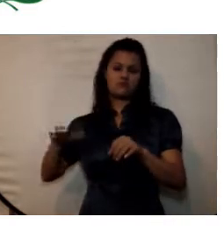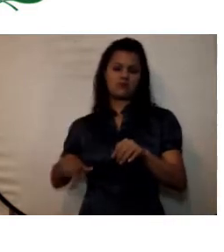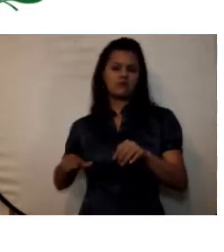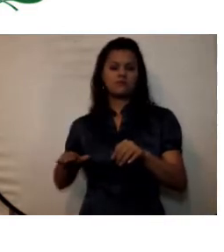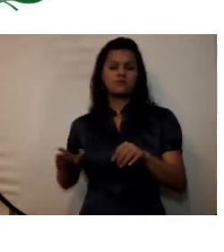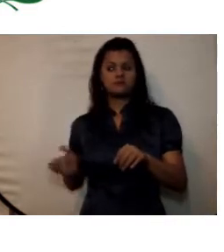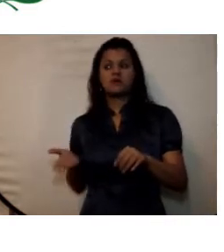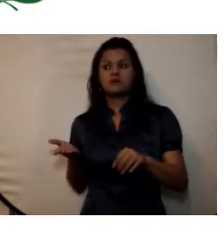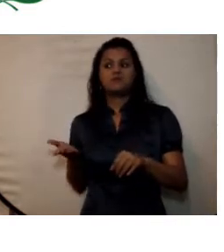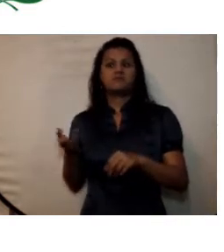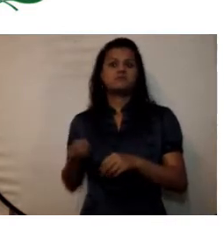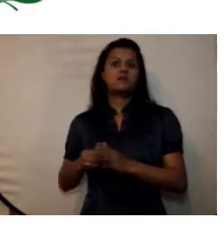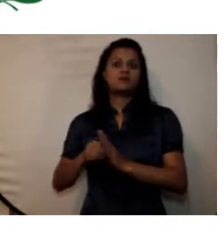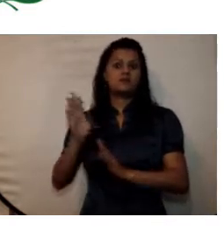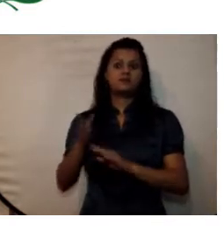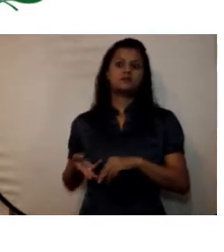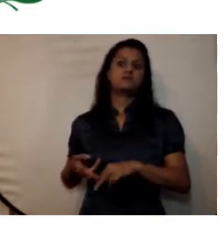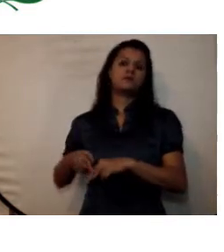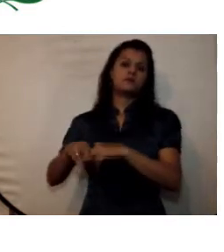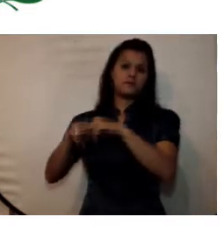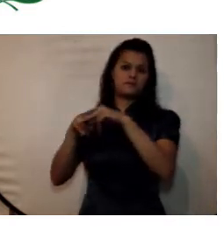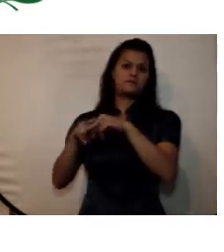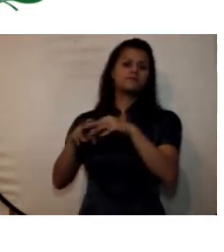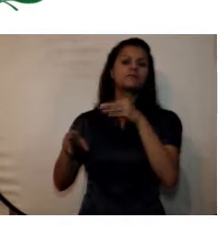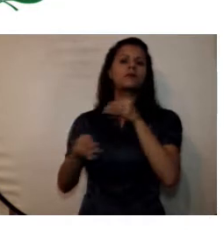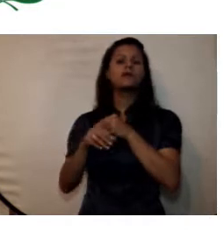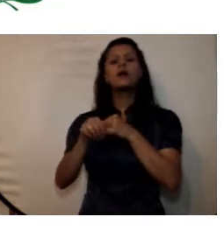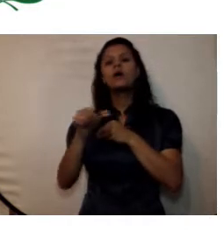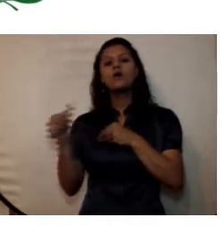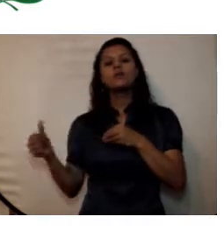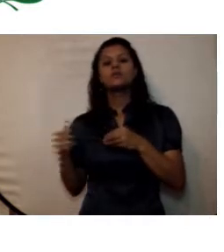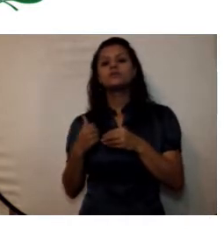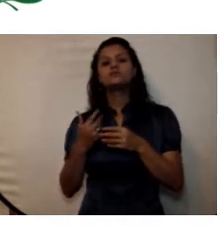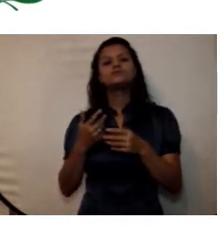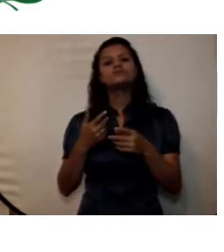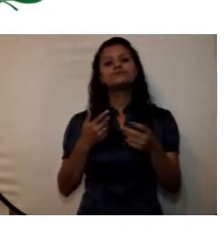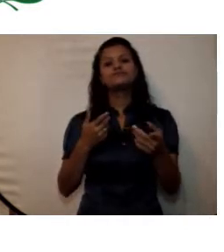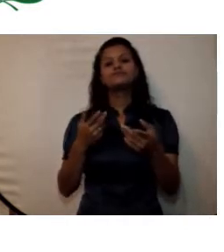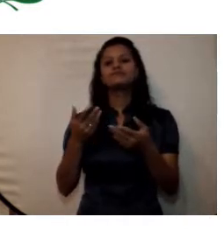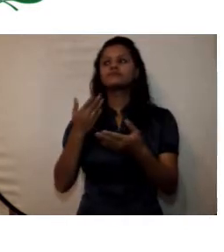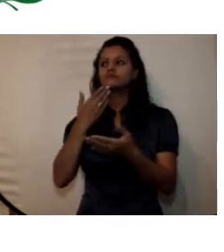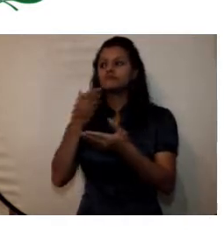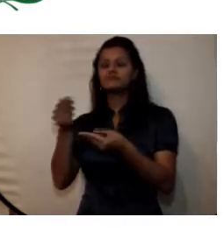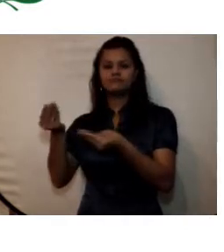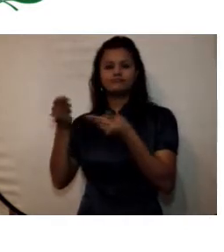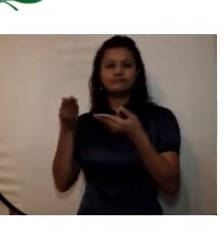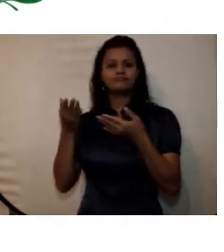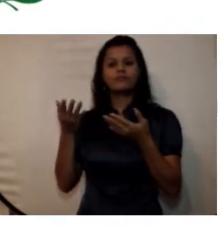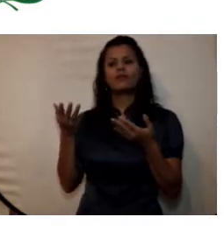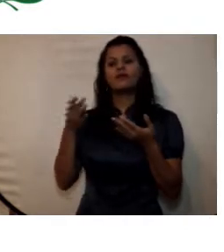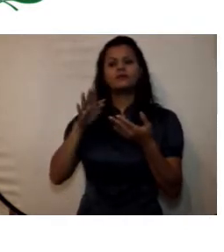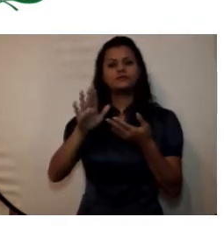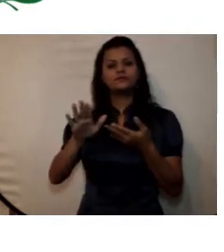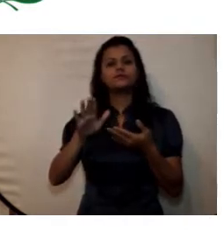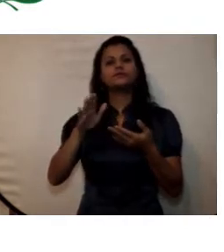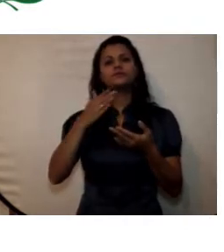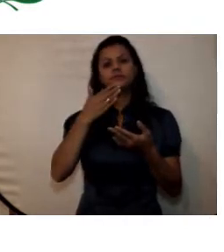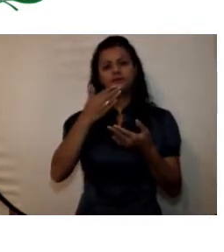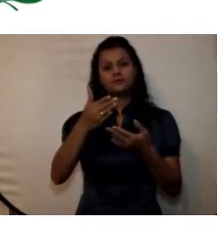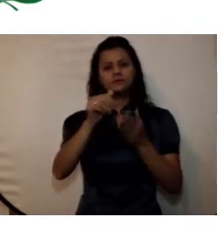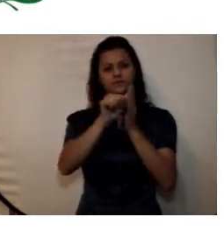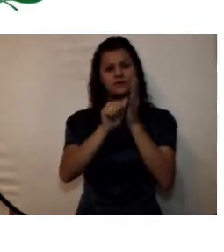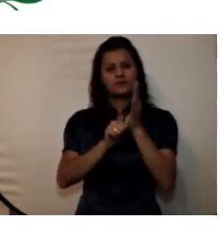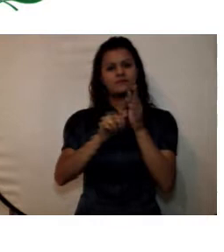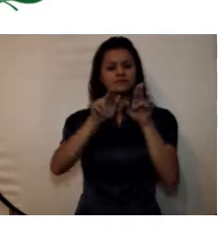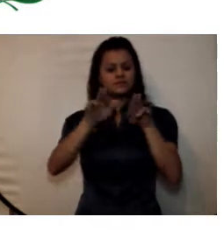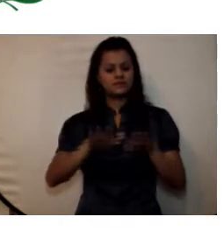intangibles como las licencias y software con las que desarrolla las actividades la universidad Llegamos